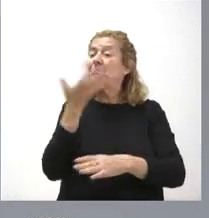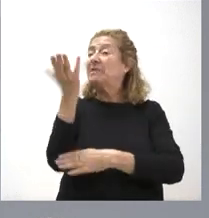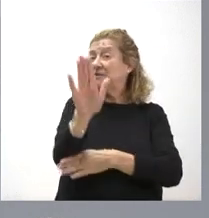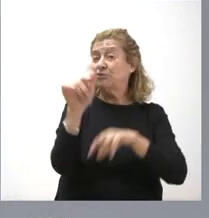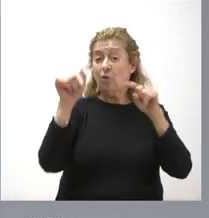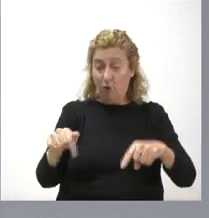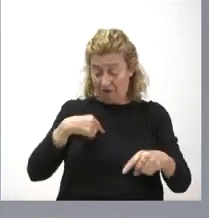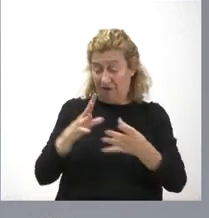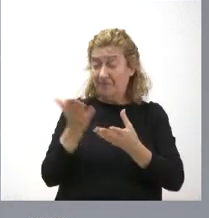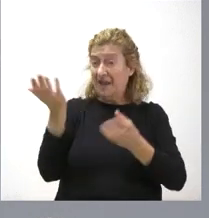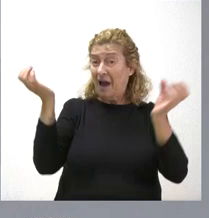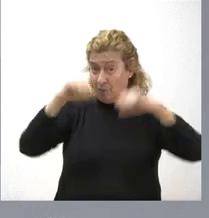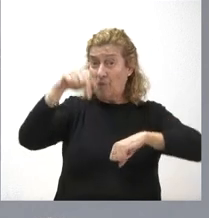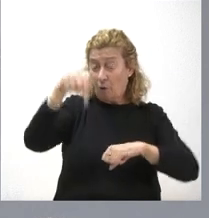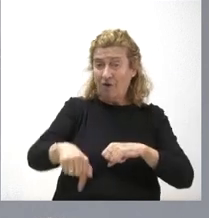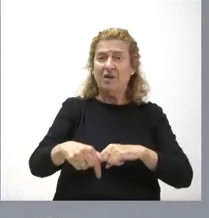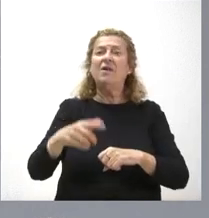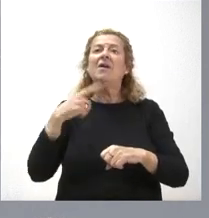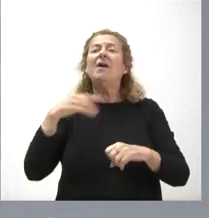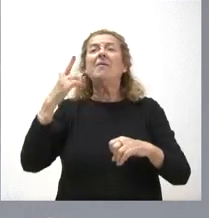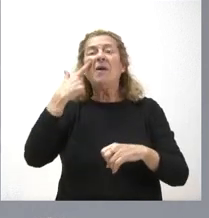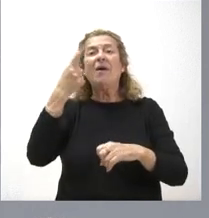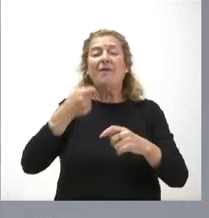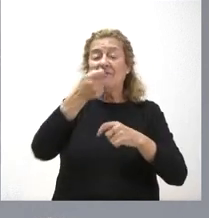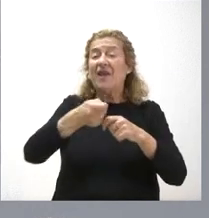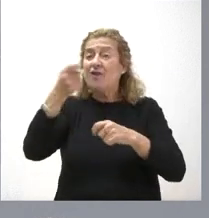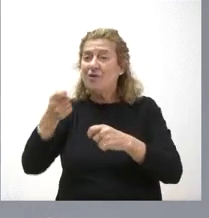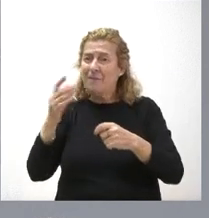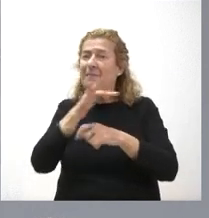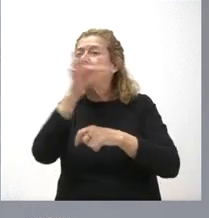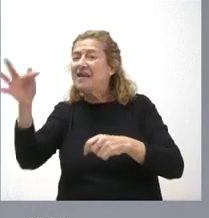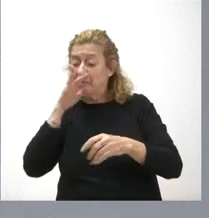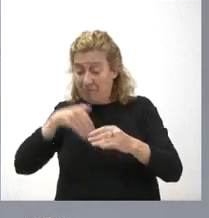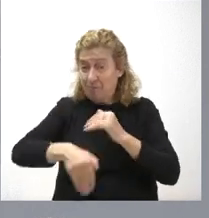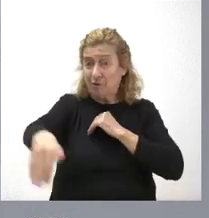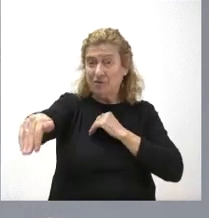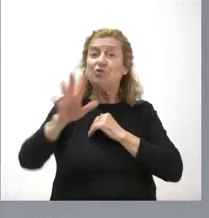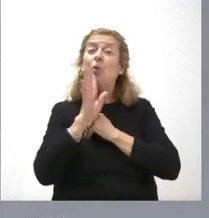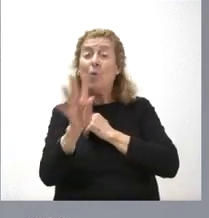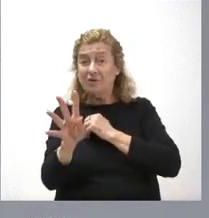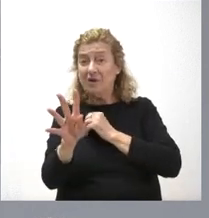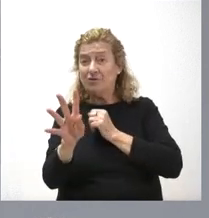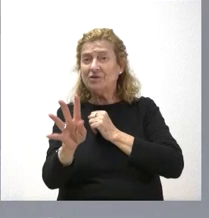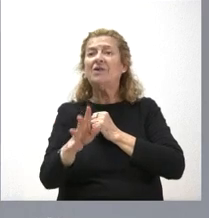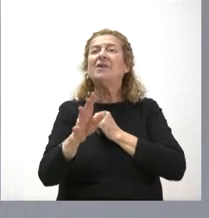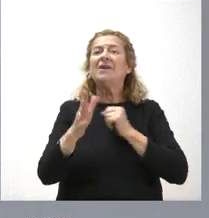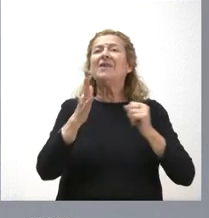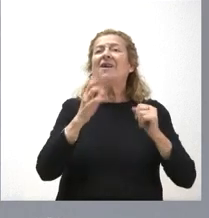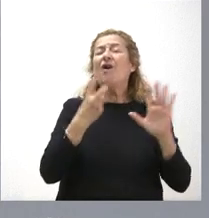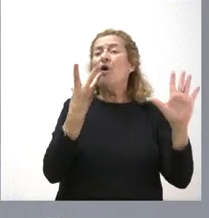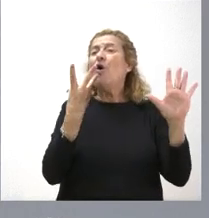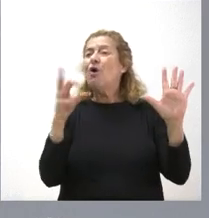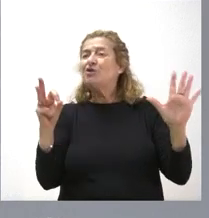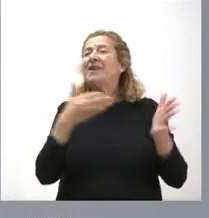que hemos aprobado hoy, contempla una financiación adicional para los próximos cuatro años de 80